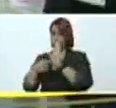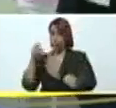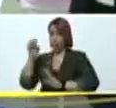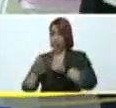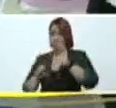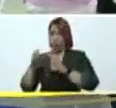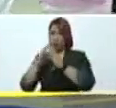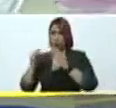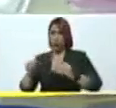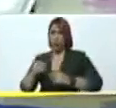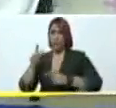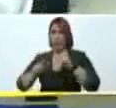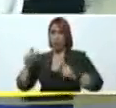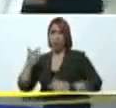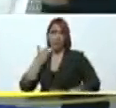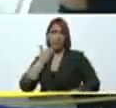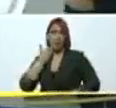pacientes.